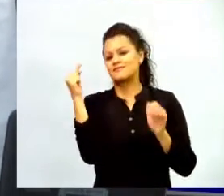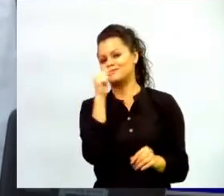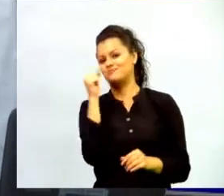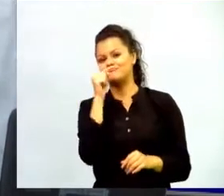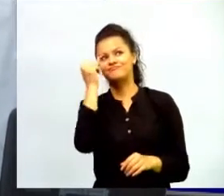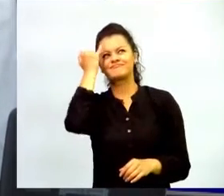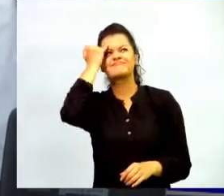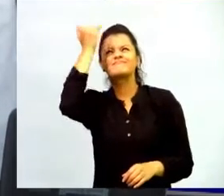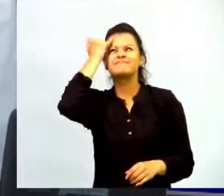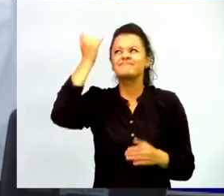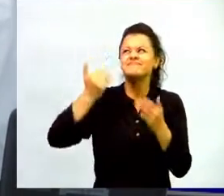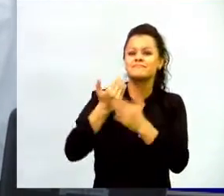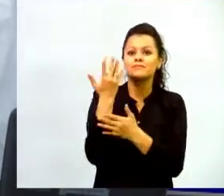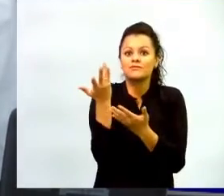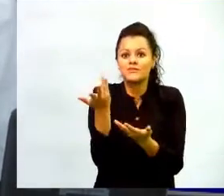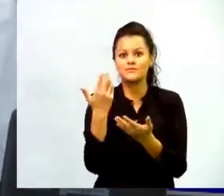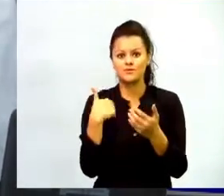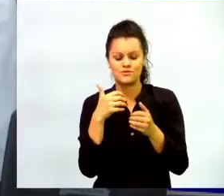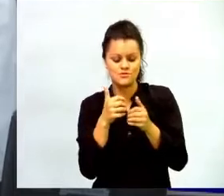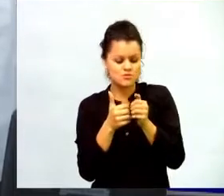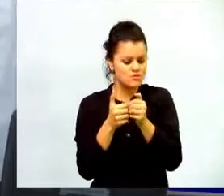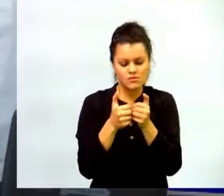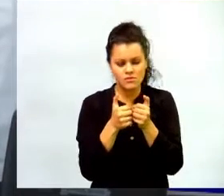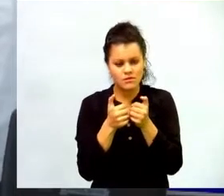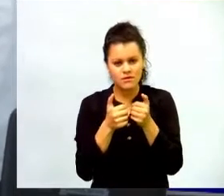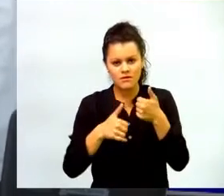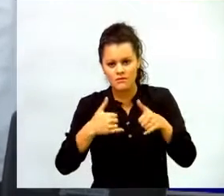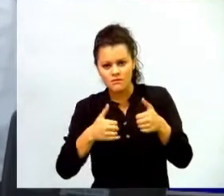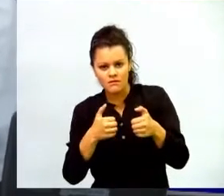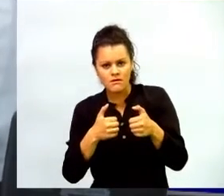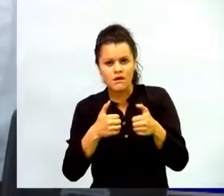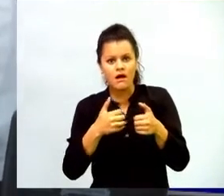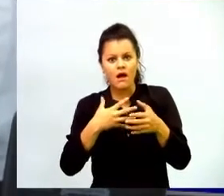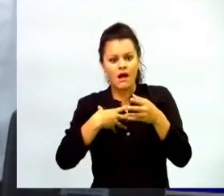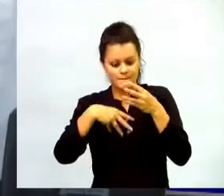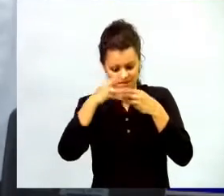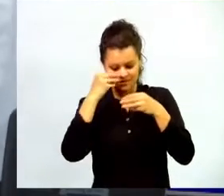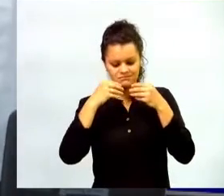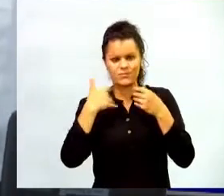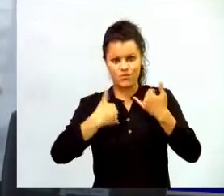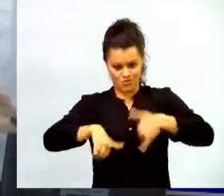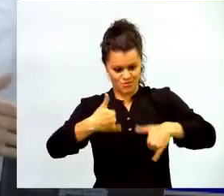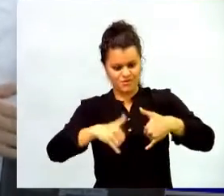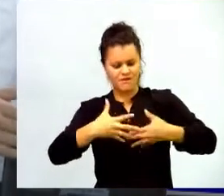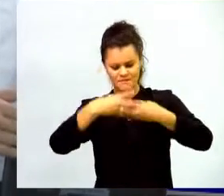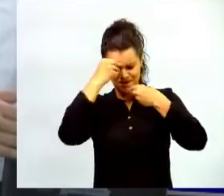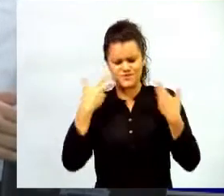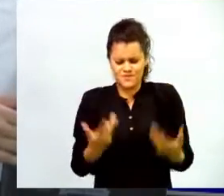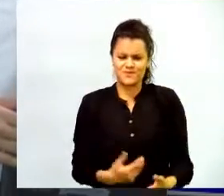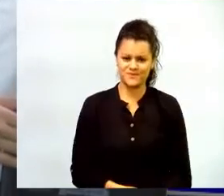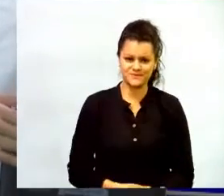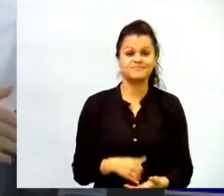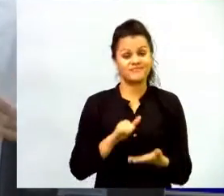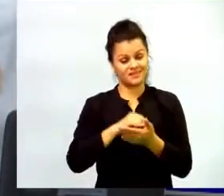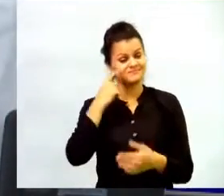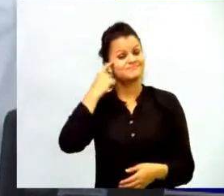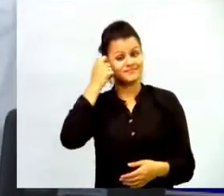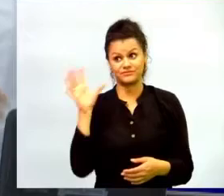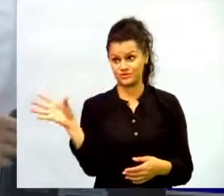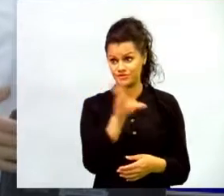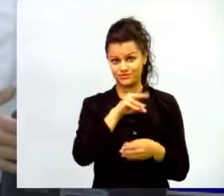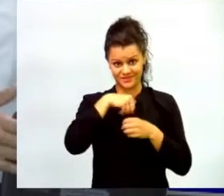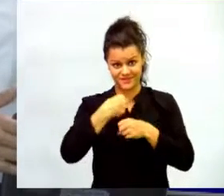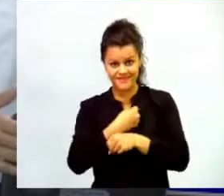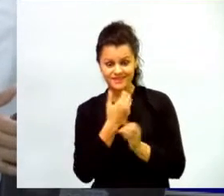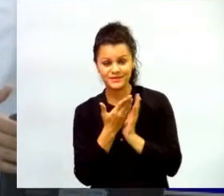puede aprender jugando esto es el gran reto que tenemos todos nosotros que trabajamos en educación todos